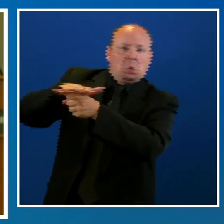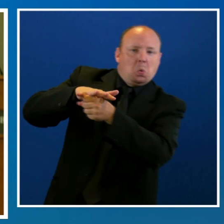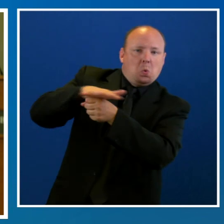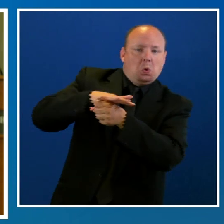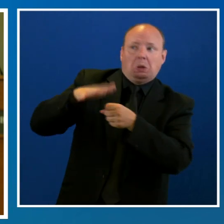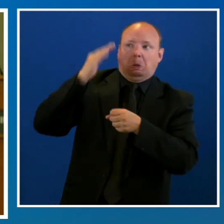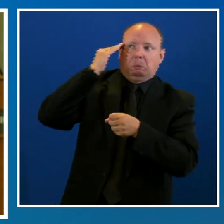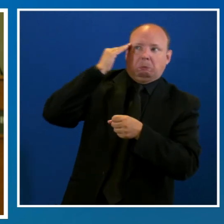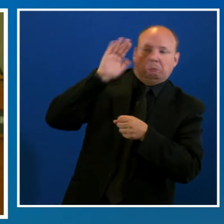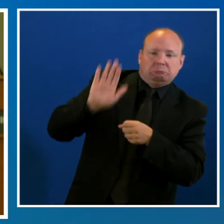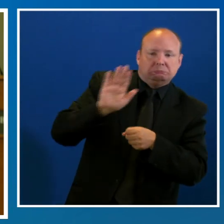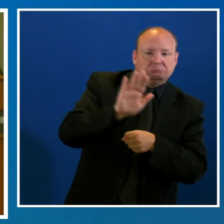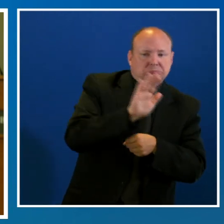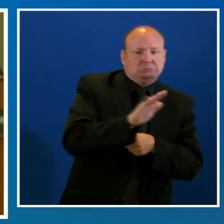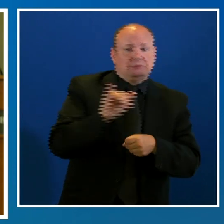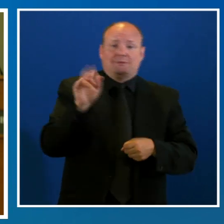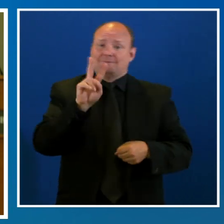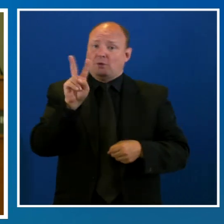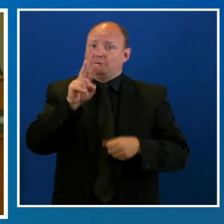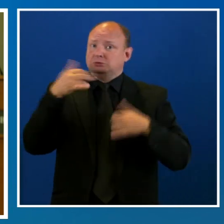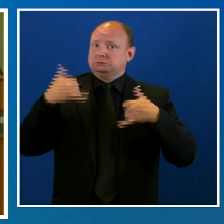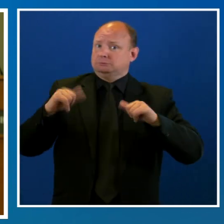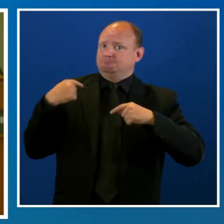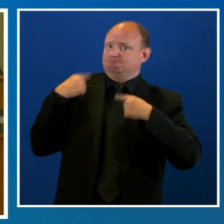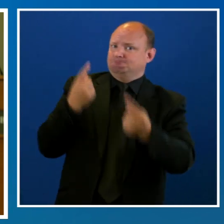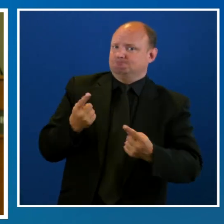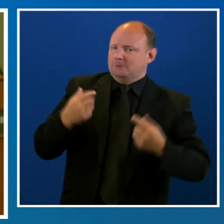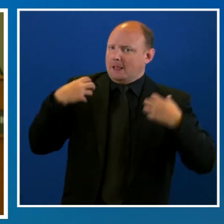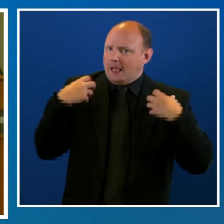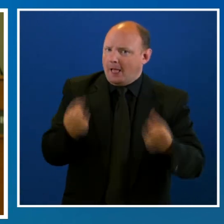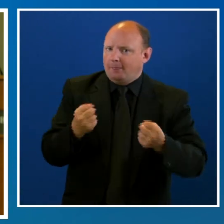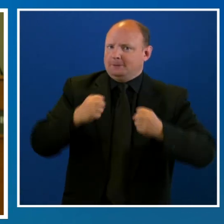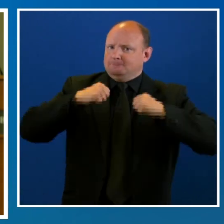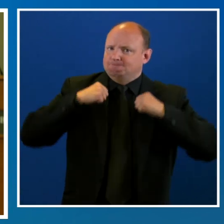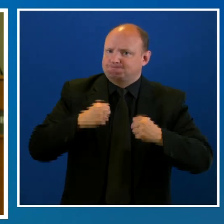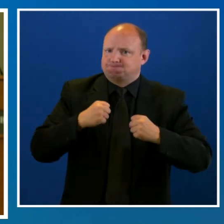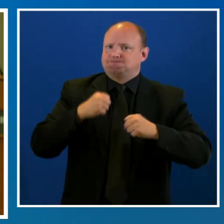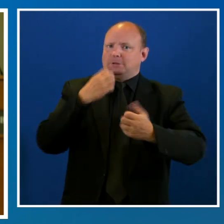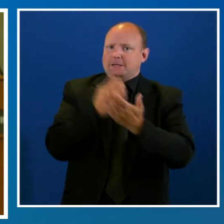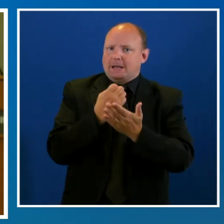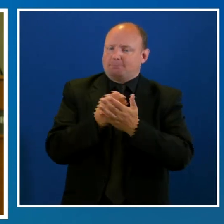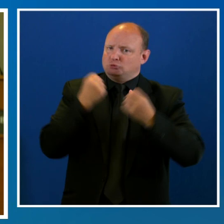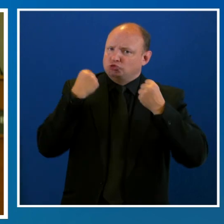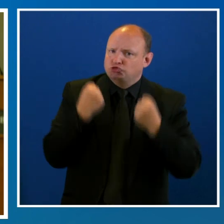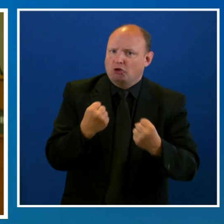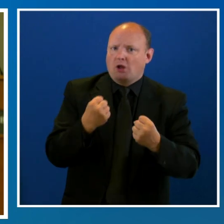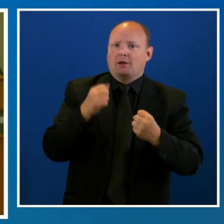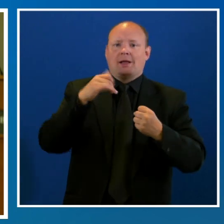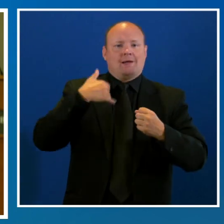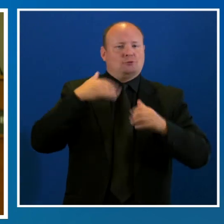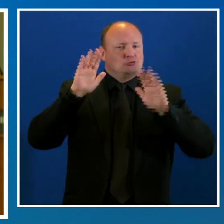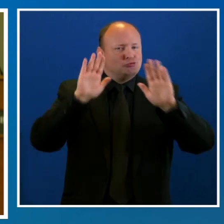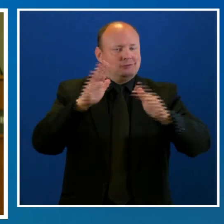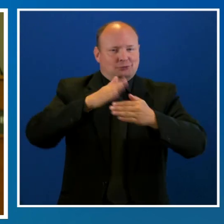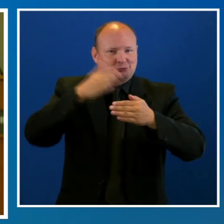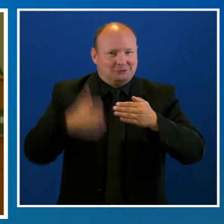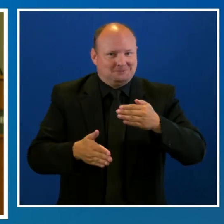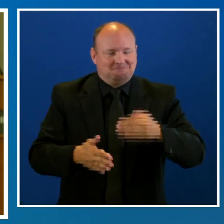que Vancouver se mantenga saludable y nuestra economía se mantenga fuerte. Tengan un excelente fin de semana.